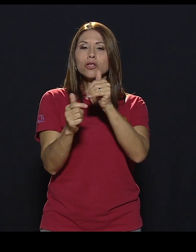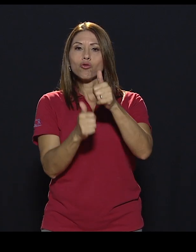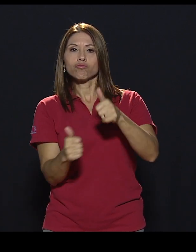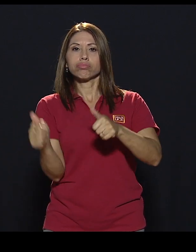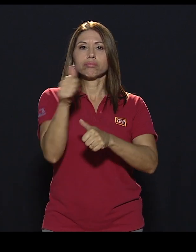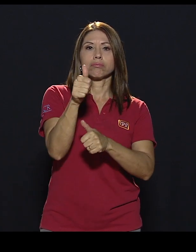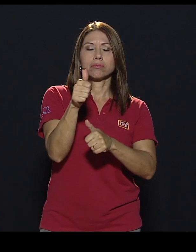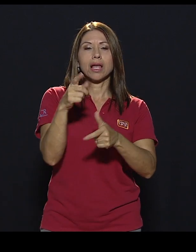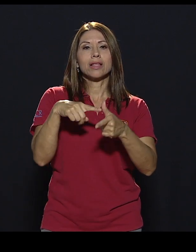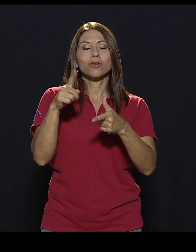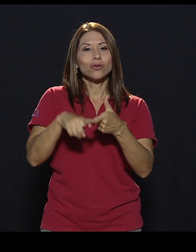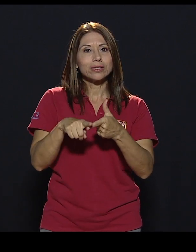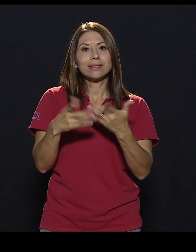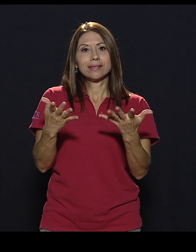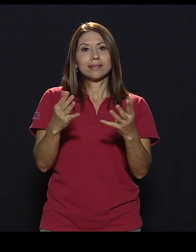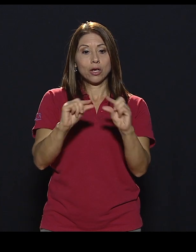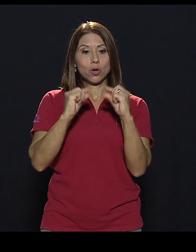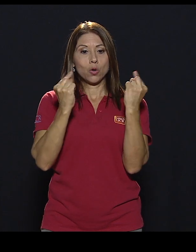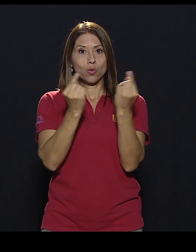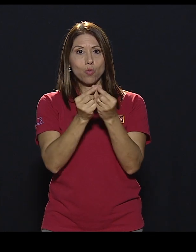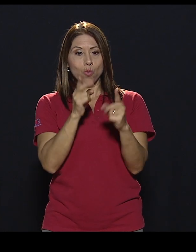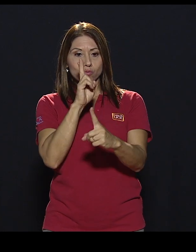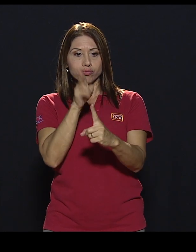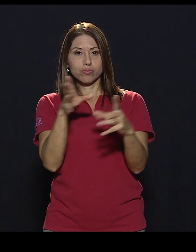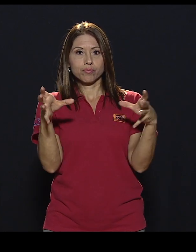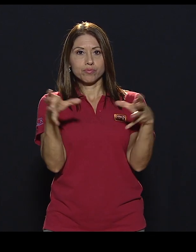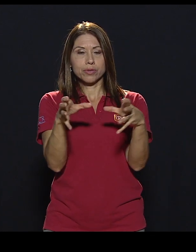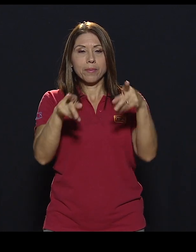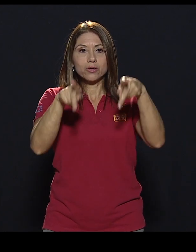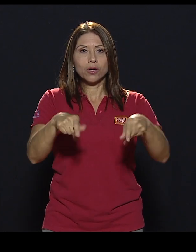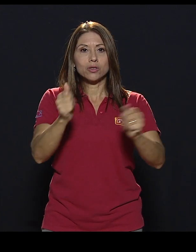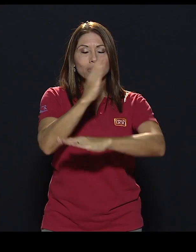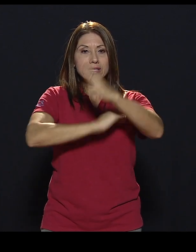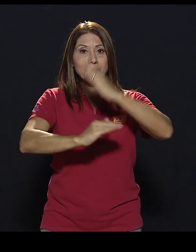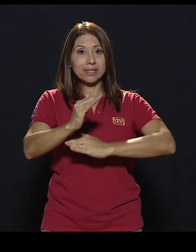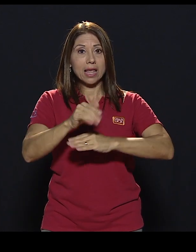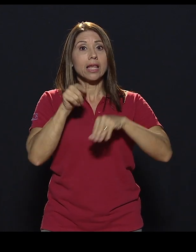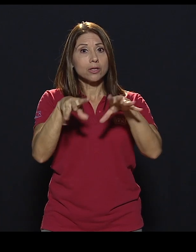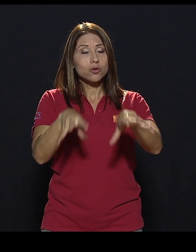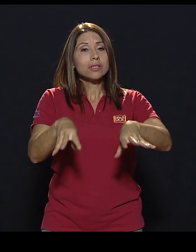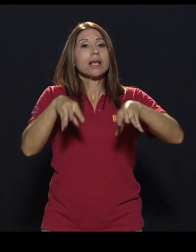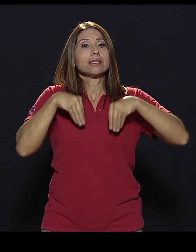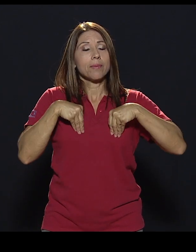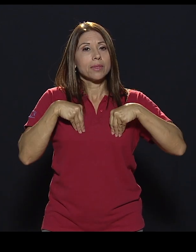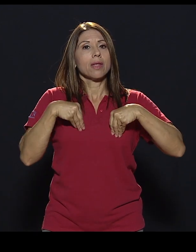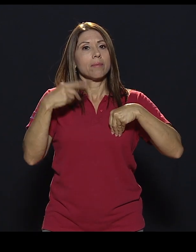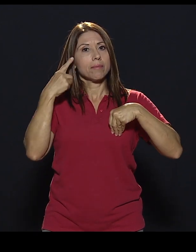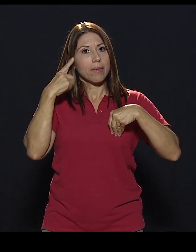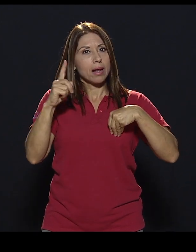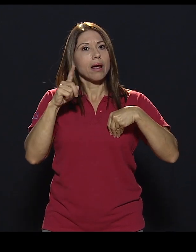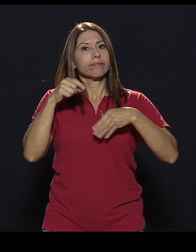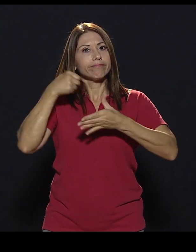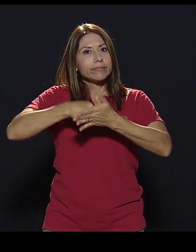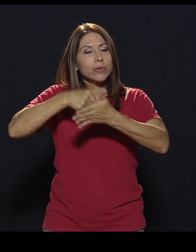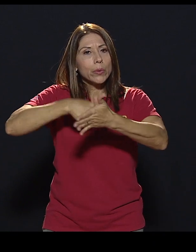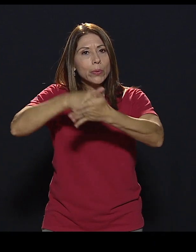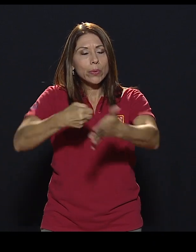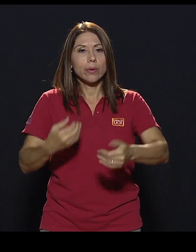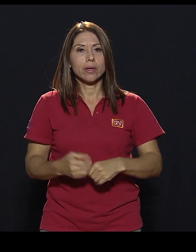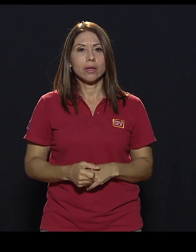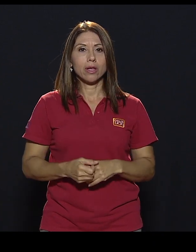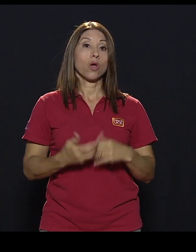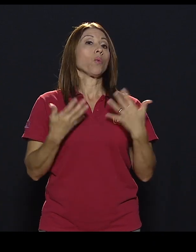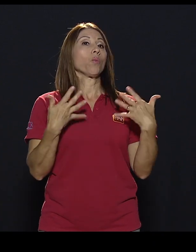Entonces, ¿qué tanto también en el movimiento de personas con discapacidad se acepta esto como una de las consignas por las cuales luchar? Bueno, y que es un